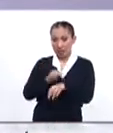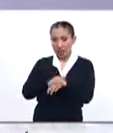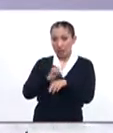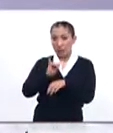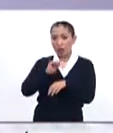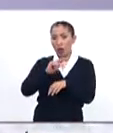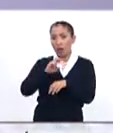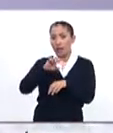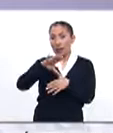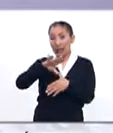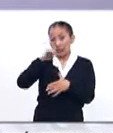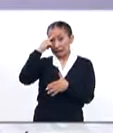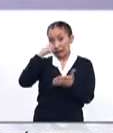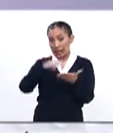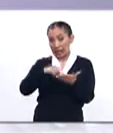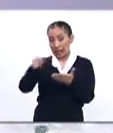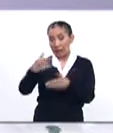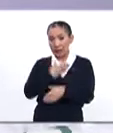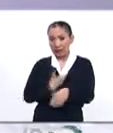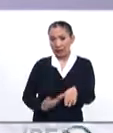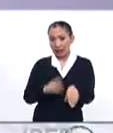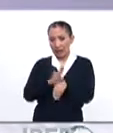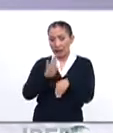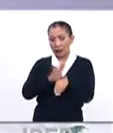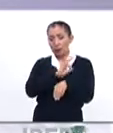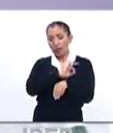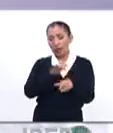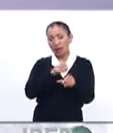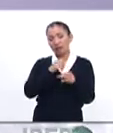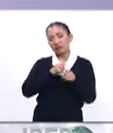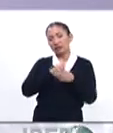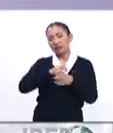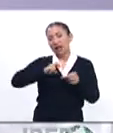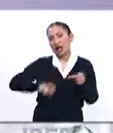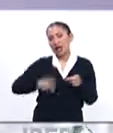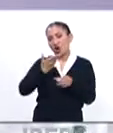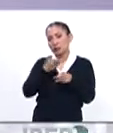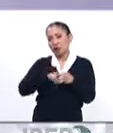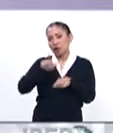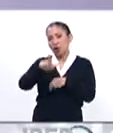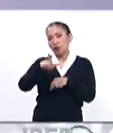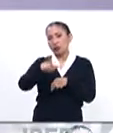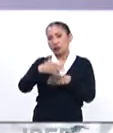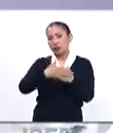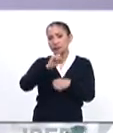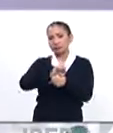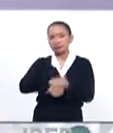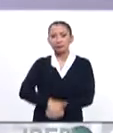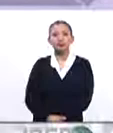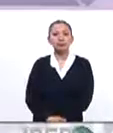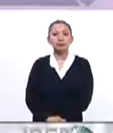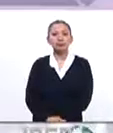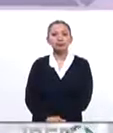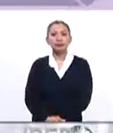de Iberoamérica, se estima que el mandatario podrá abandonar el hospital el lunes de la próxima semana.